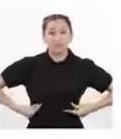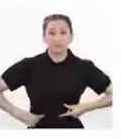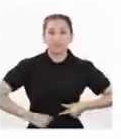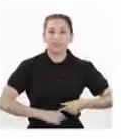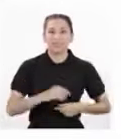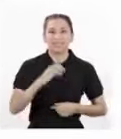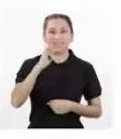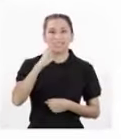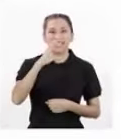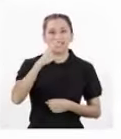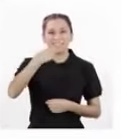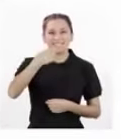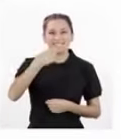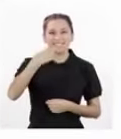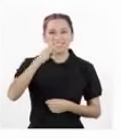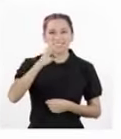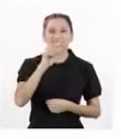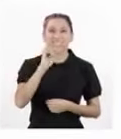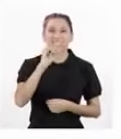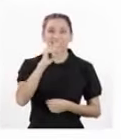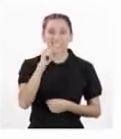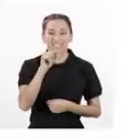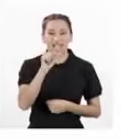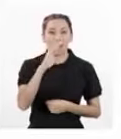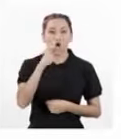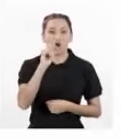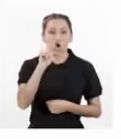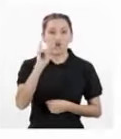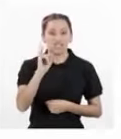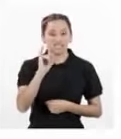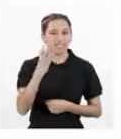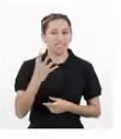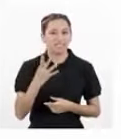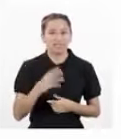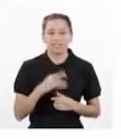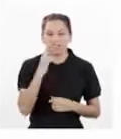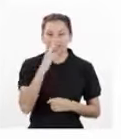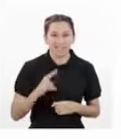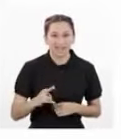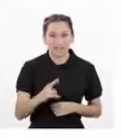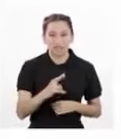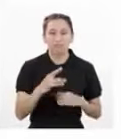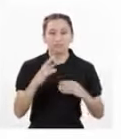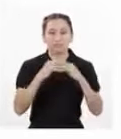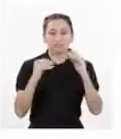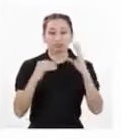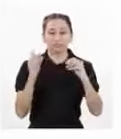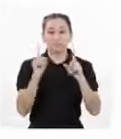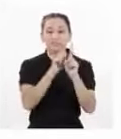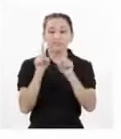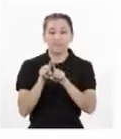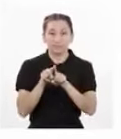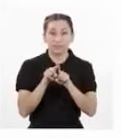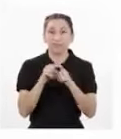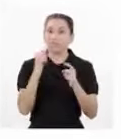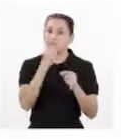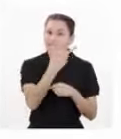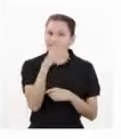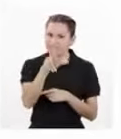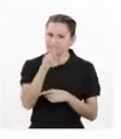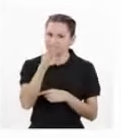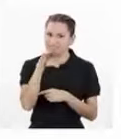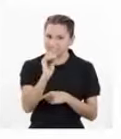coli, la mosca de la fruta y el ratón Desde entonces, hasta la fecha se han secuenciado más de 30